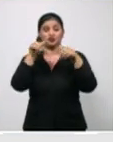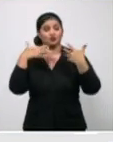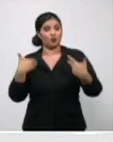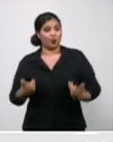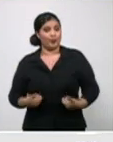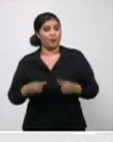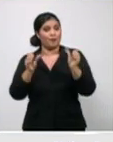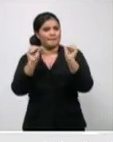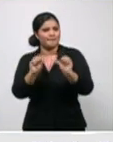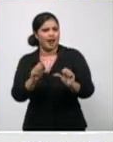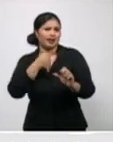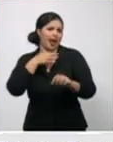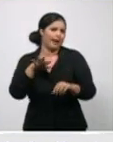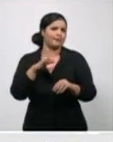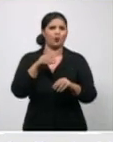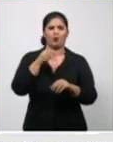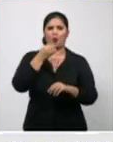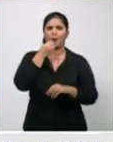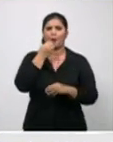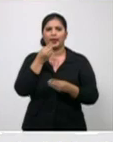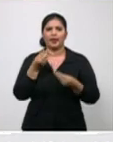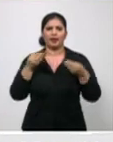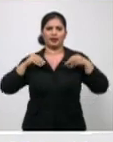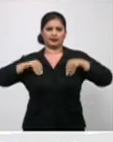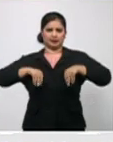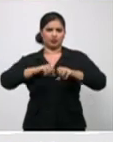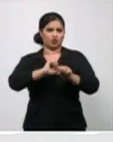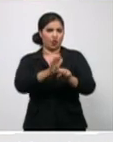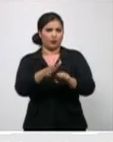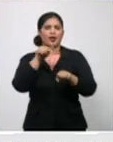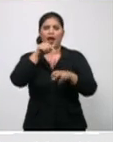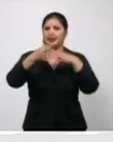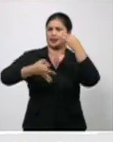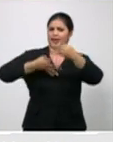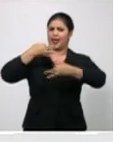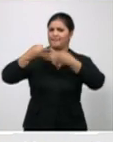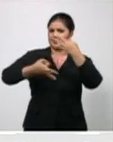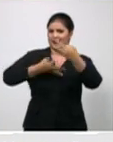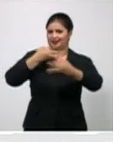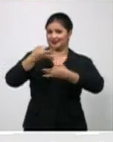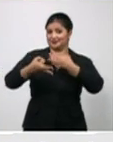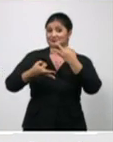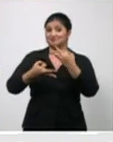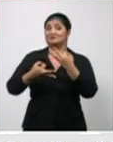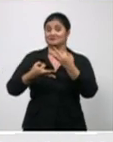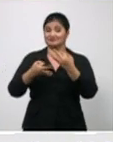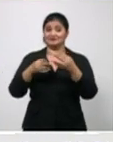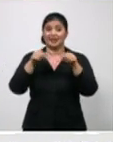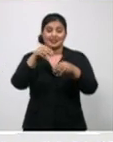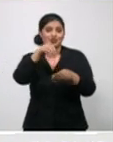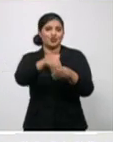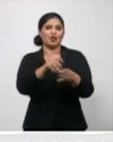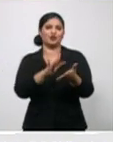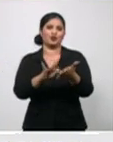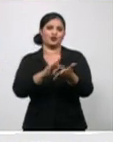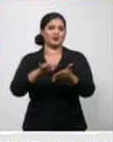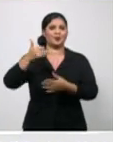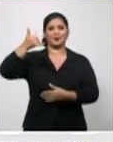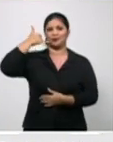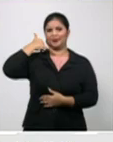si no tiene la persona, tiene un familiar, tiene un hijo, tiene un nieto, y a informar los datos,